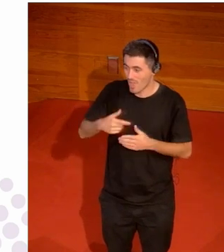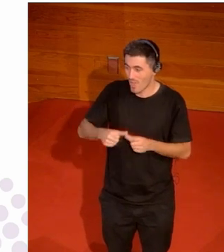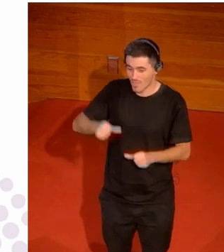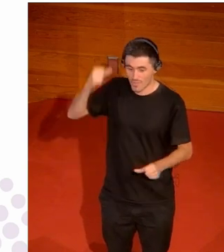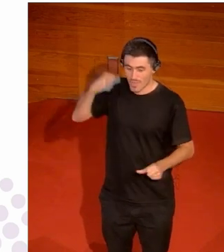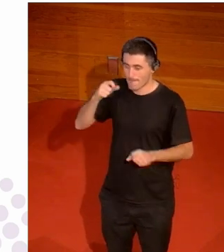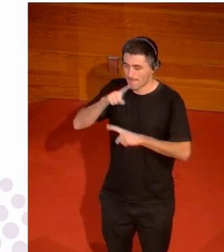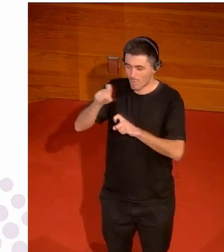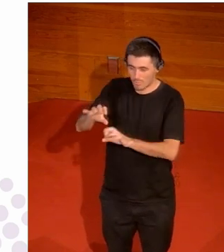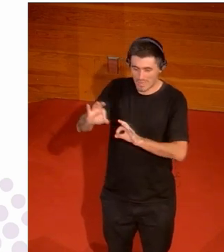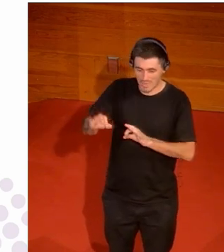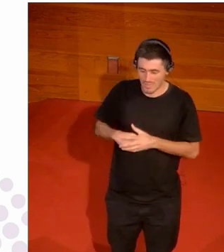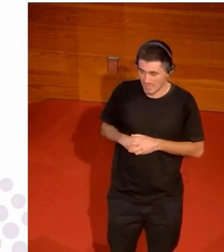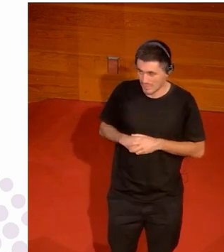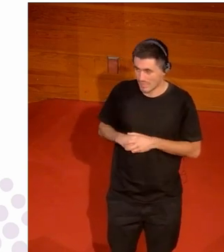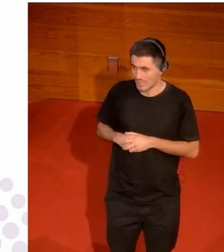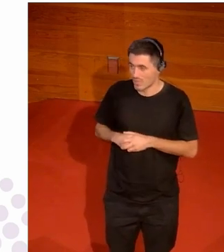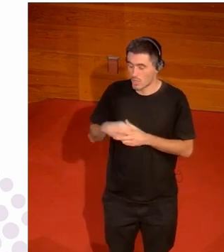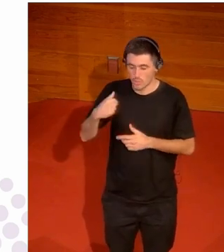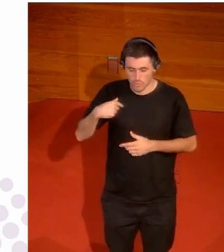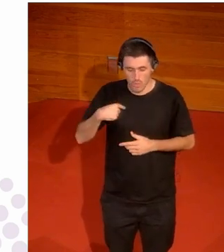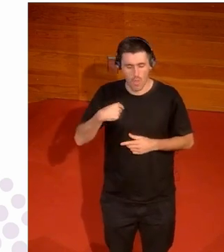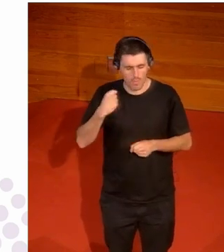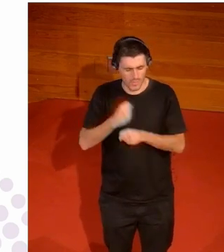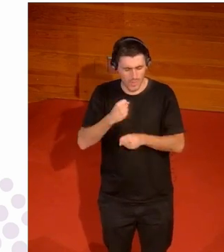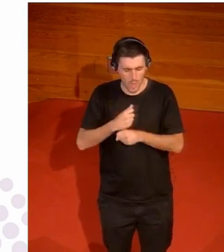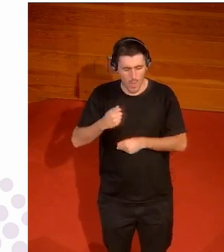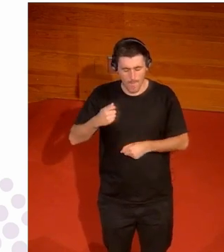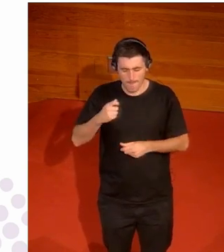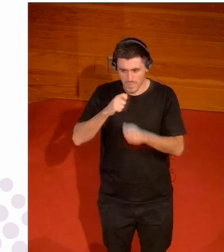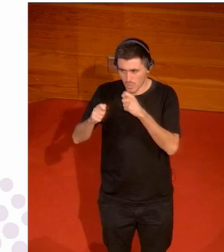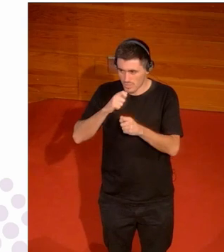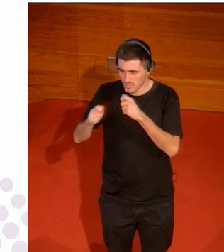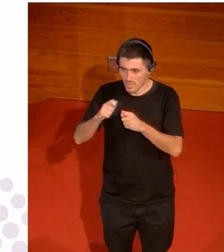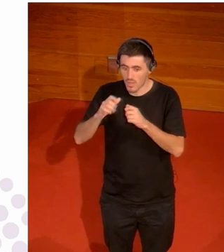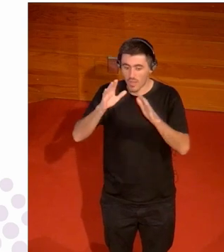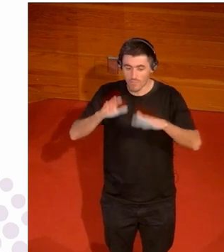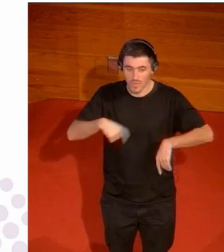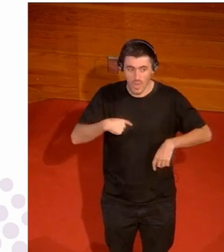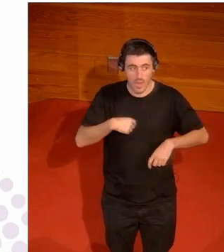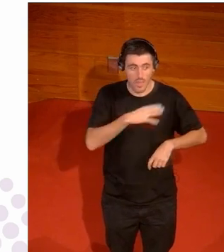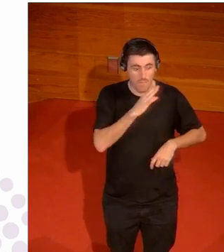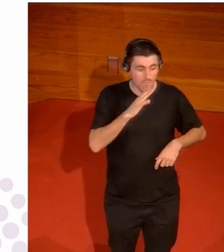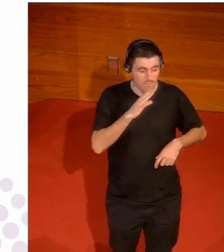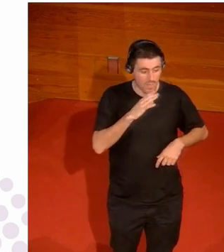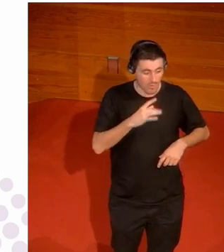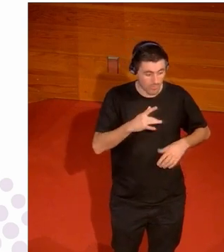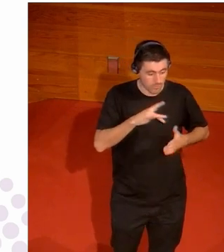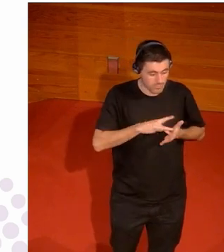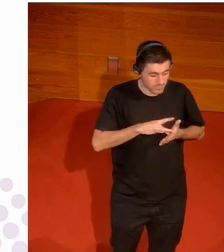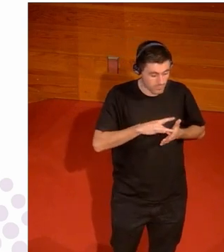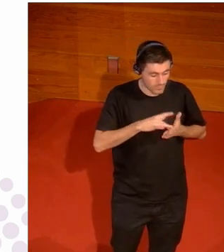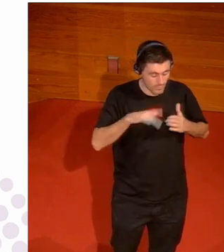también soy periodista bueno ya llevo mucho tiempo sin ejercer porque fui madre entonces tenía que